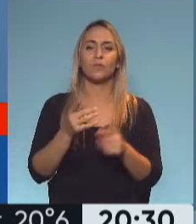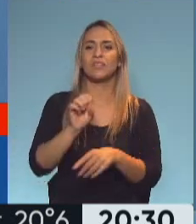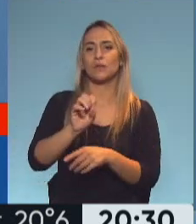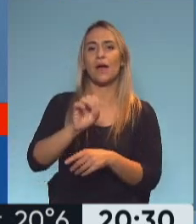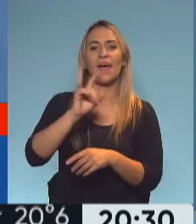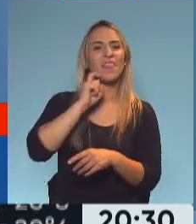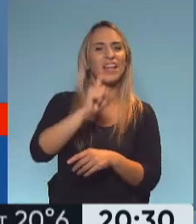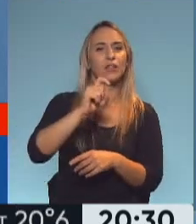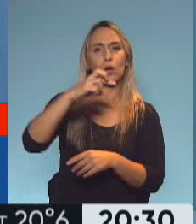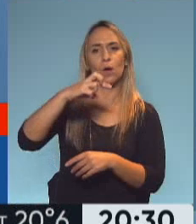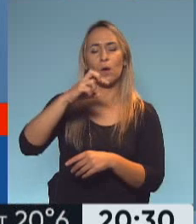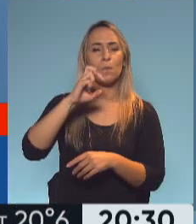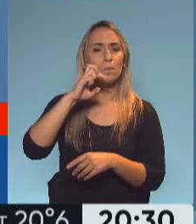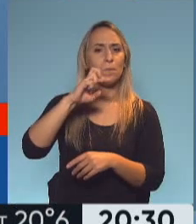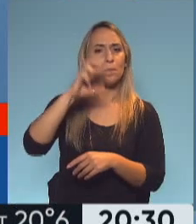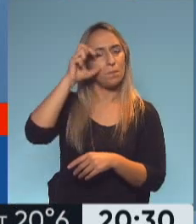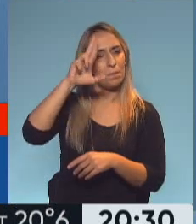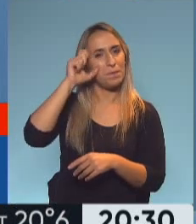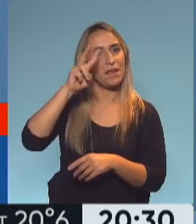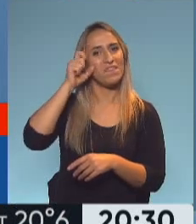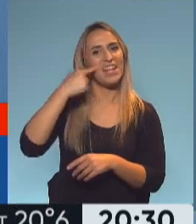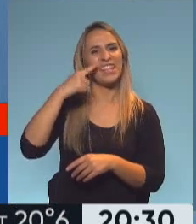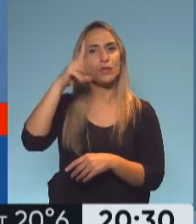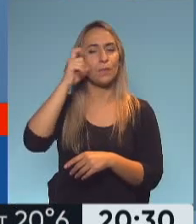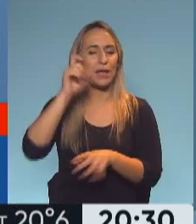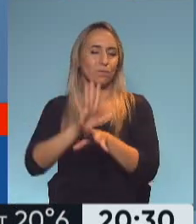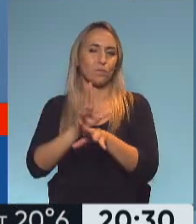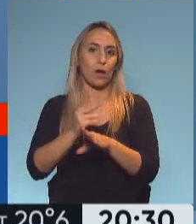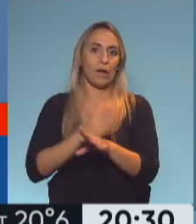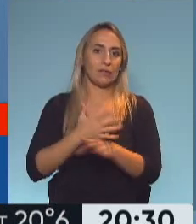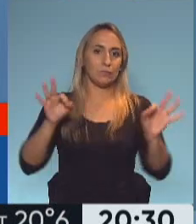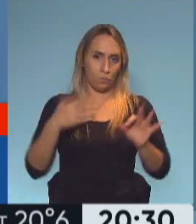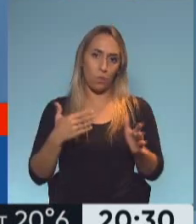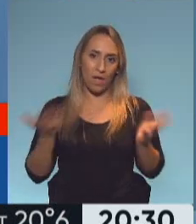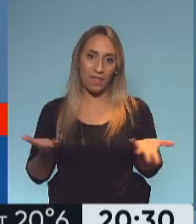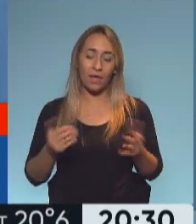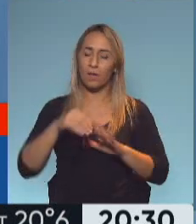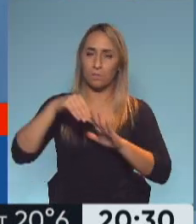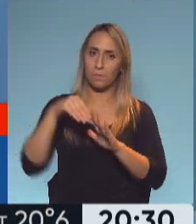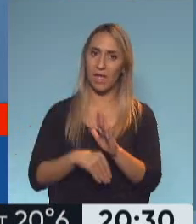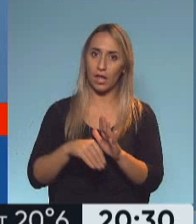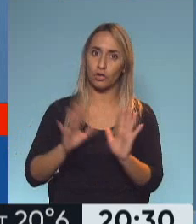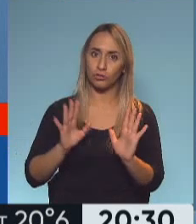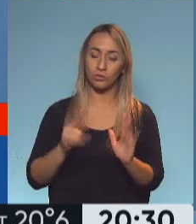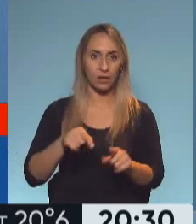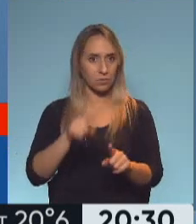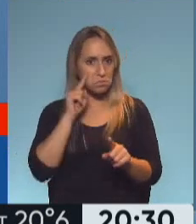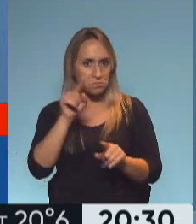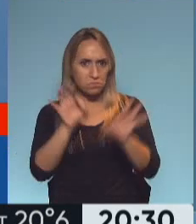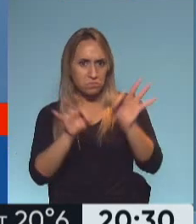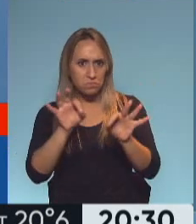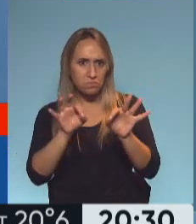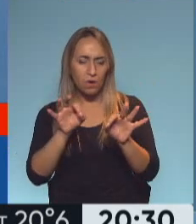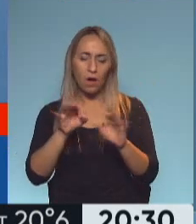prevenibles, cayeron un tercio respecto de 2019, durante el año 2020 y lo que va a 2021. ¿Eso me pone contento? No, es